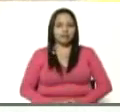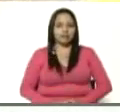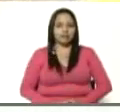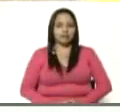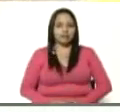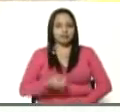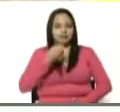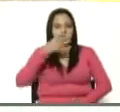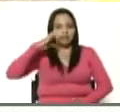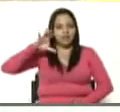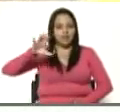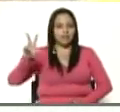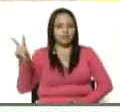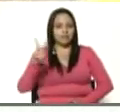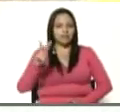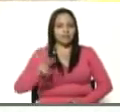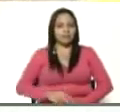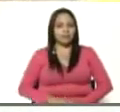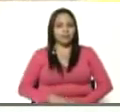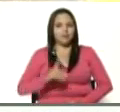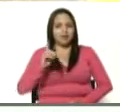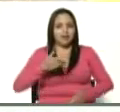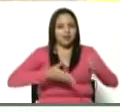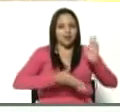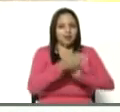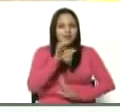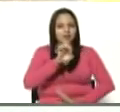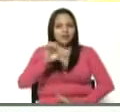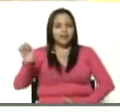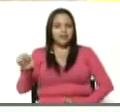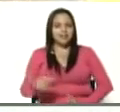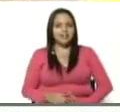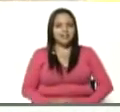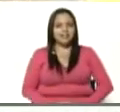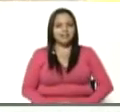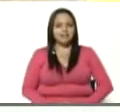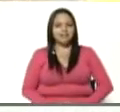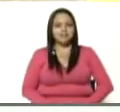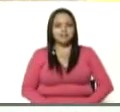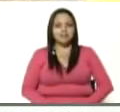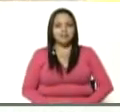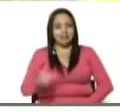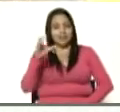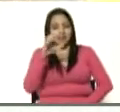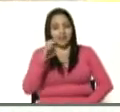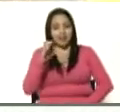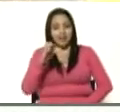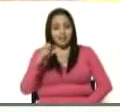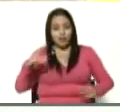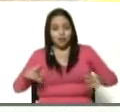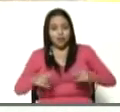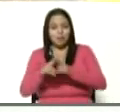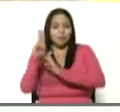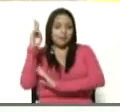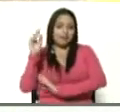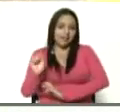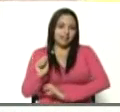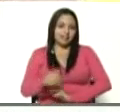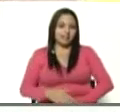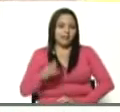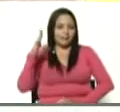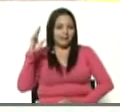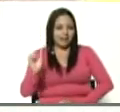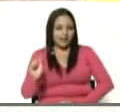República. Pero si nos vamos hacia el este de la gran Caracas, de la capital, nos encontramos con Petare, Petare,